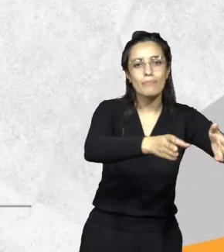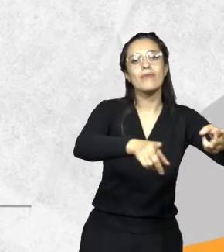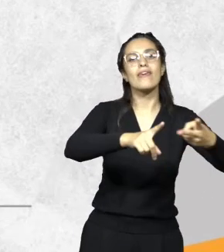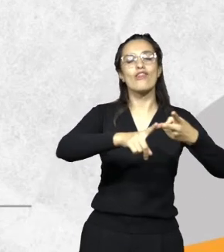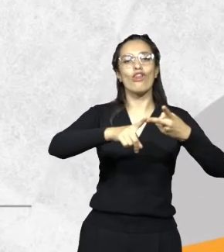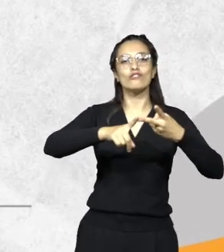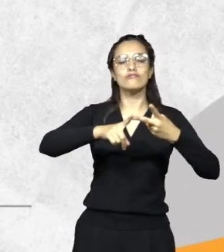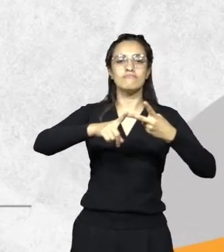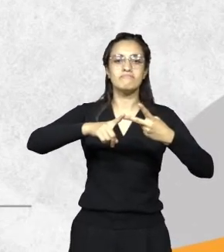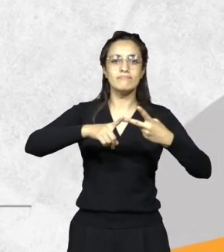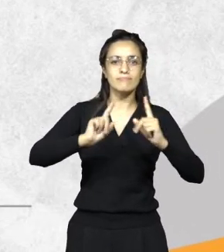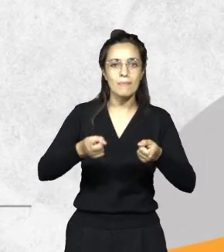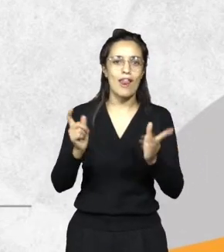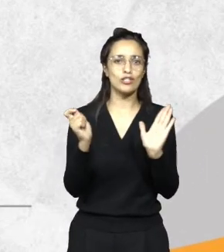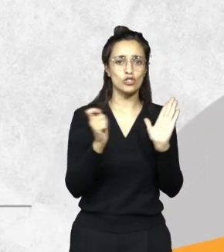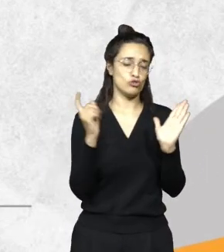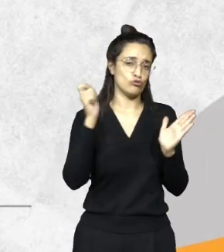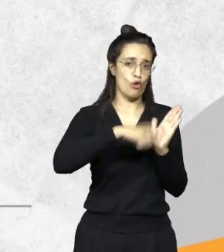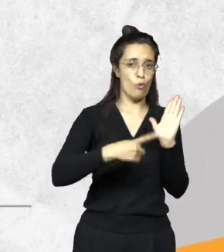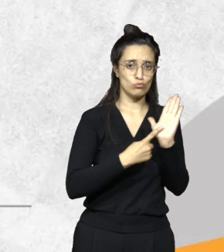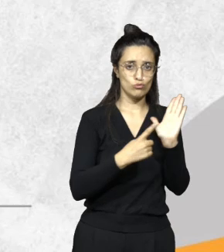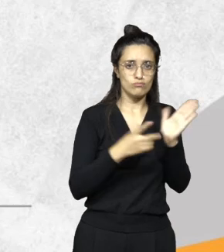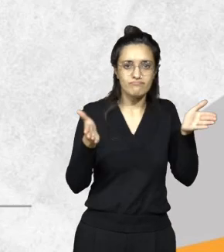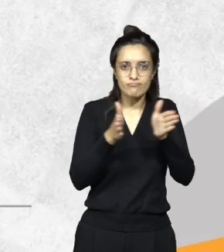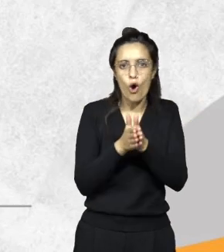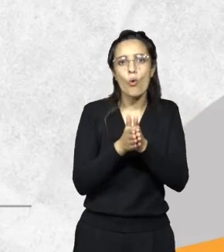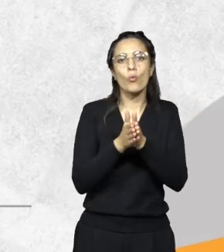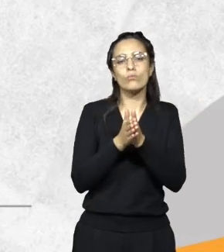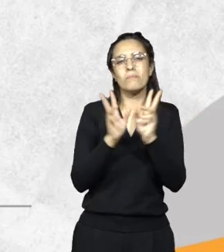hay una resolución conjunta también que reglamenta cómo se realiza la actividad.